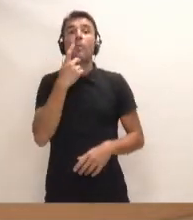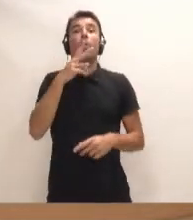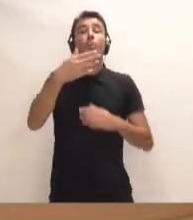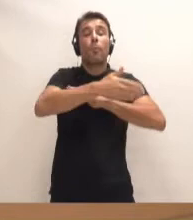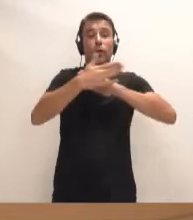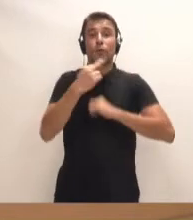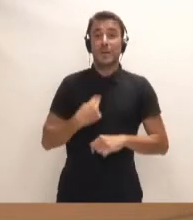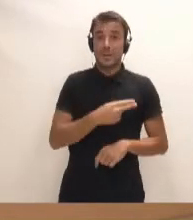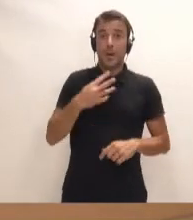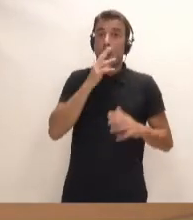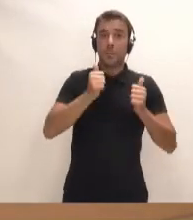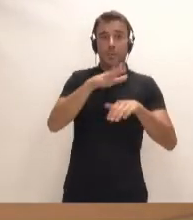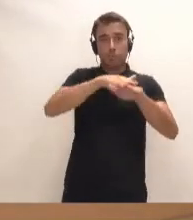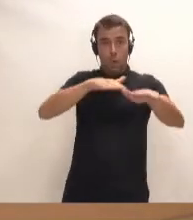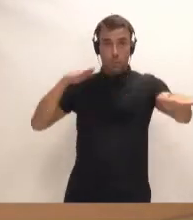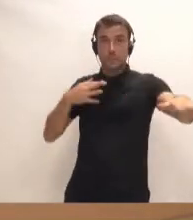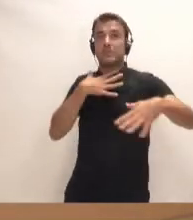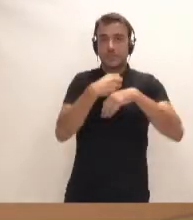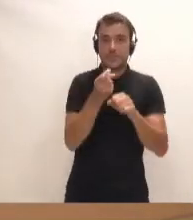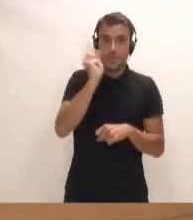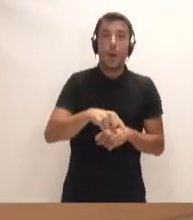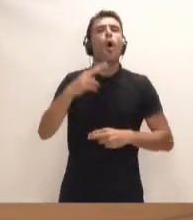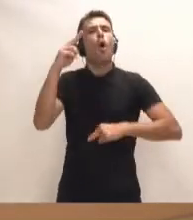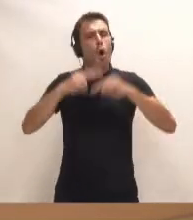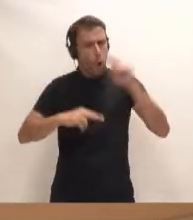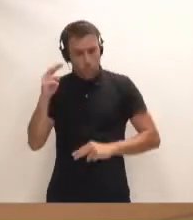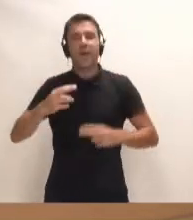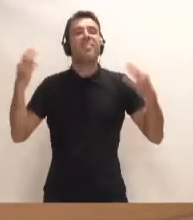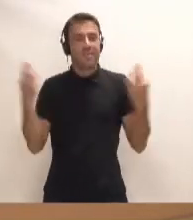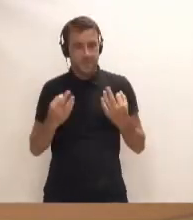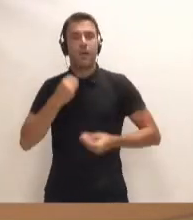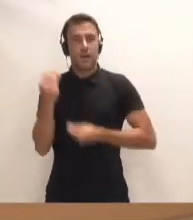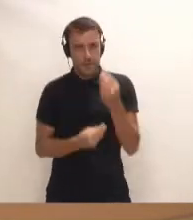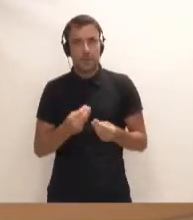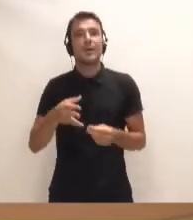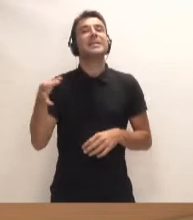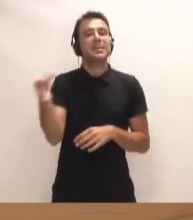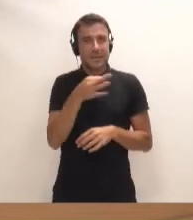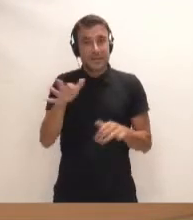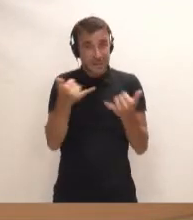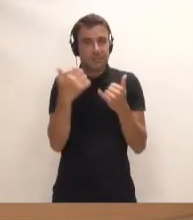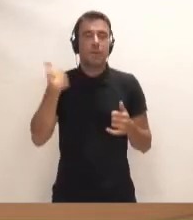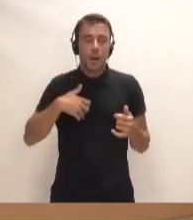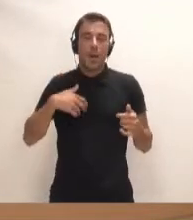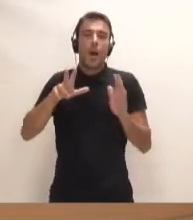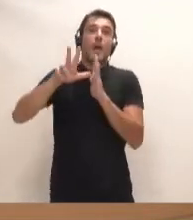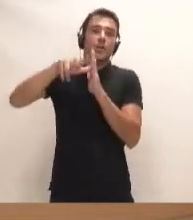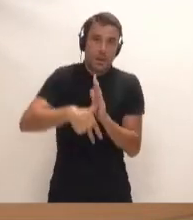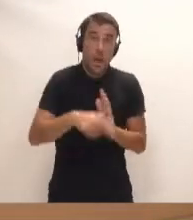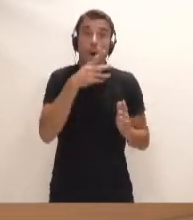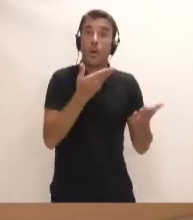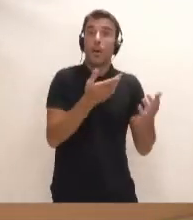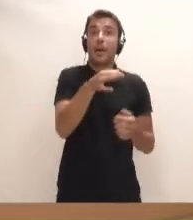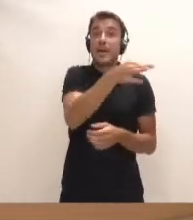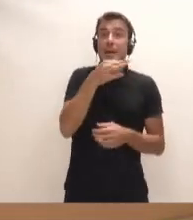No se debe hacer así. Las obras son necesarias. Tenerife, la verdad, que lleva muchísimos retrasos ahora desde la isla de Gran Canaria. Se